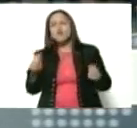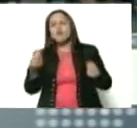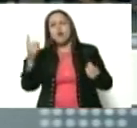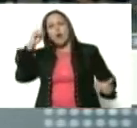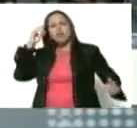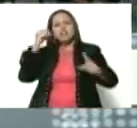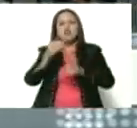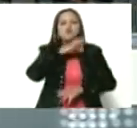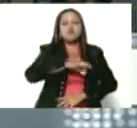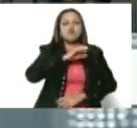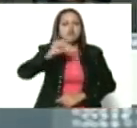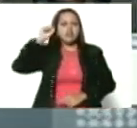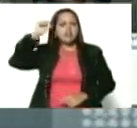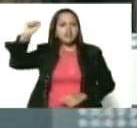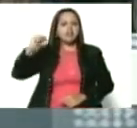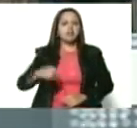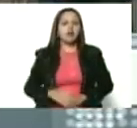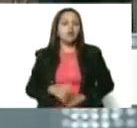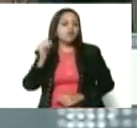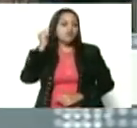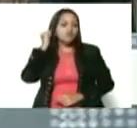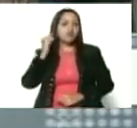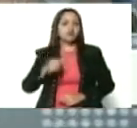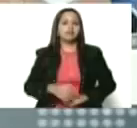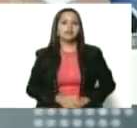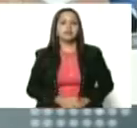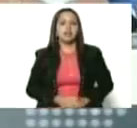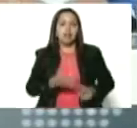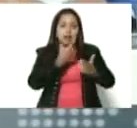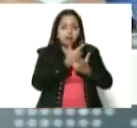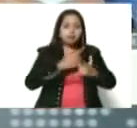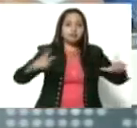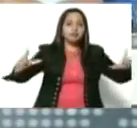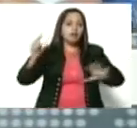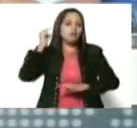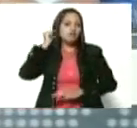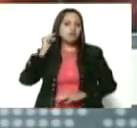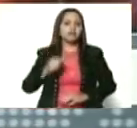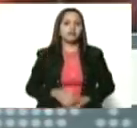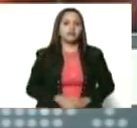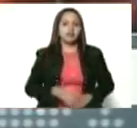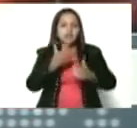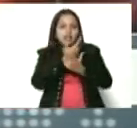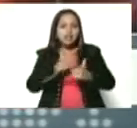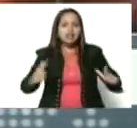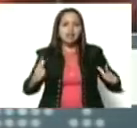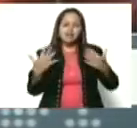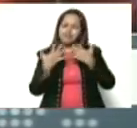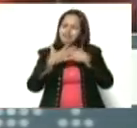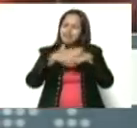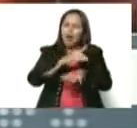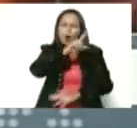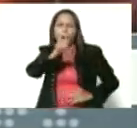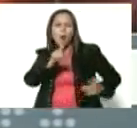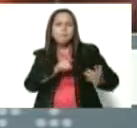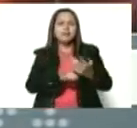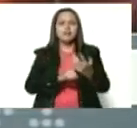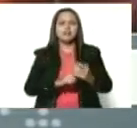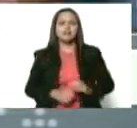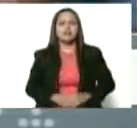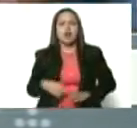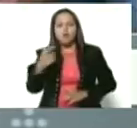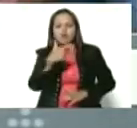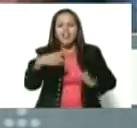del socialismo? Para la mujer, emancipar a la mujer, emanciparla integralmente, garantizar sus